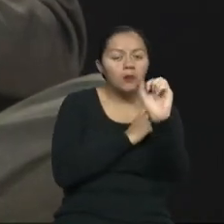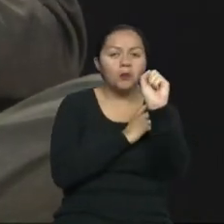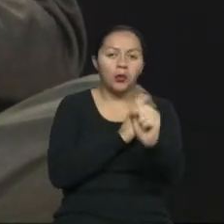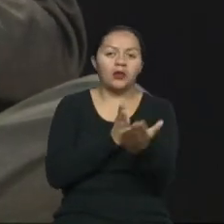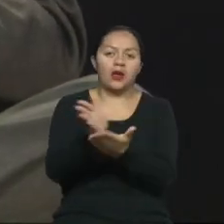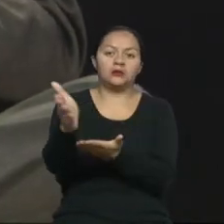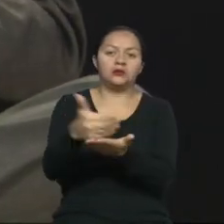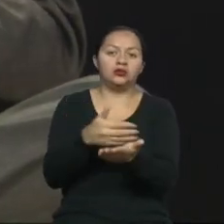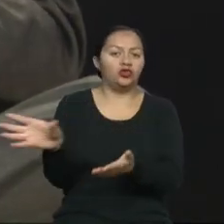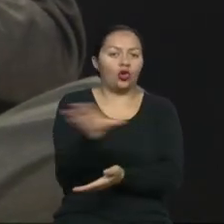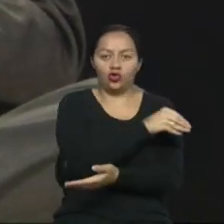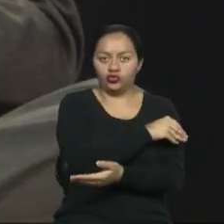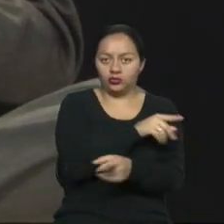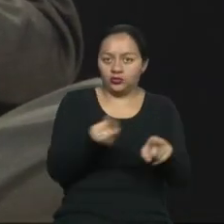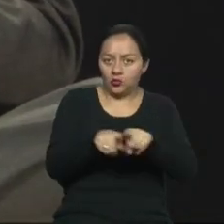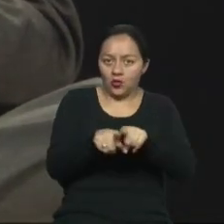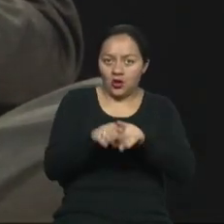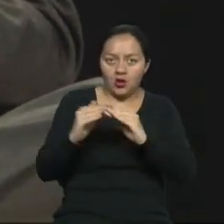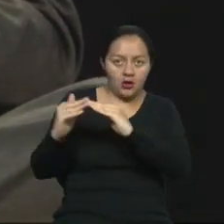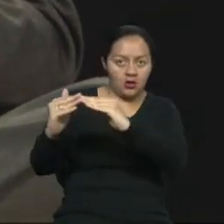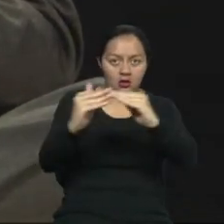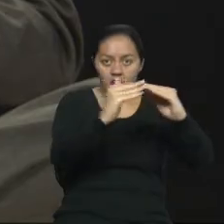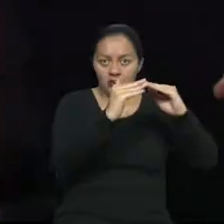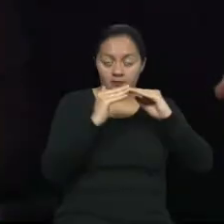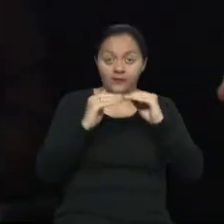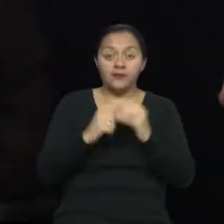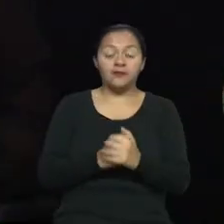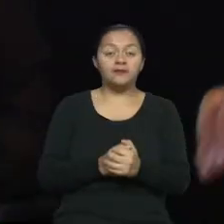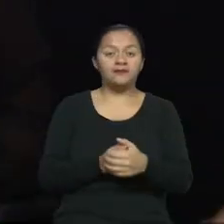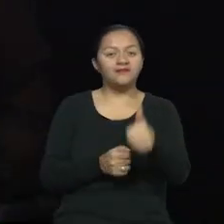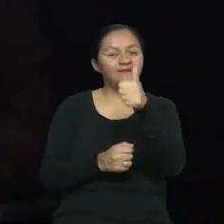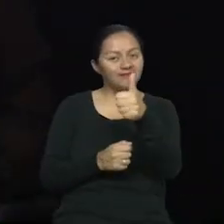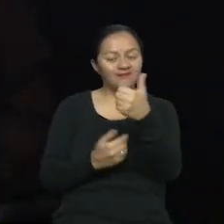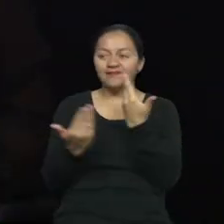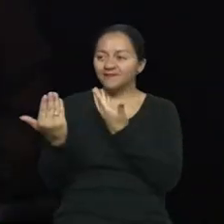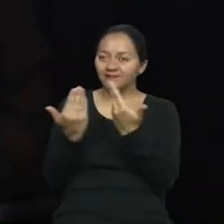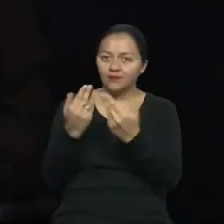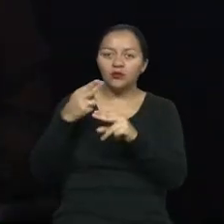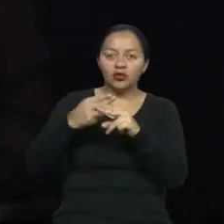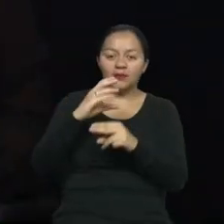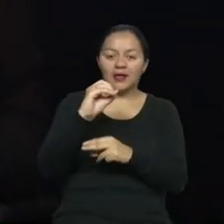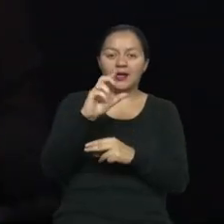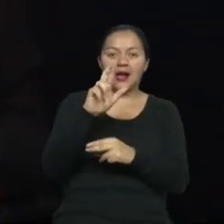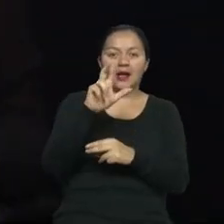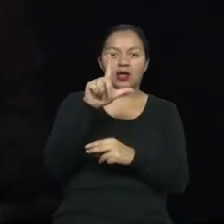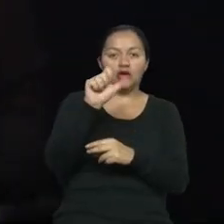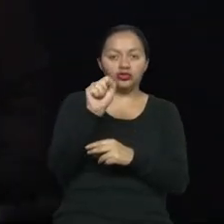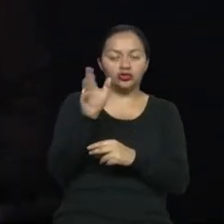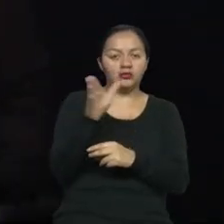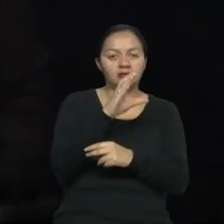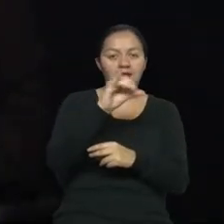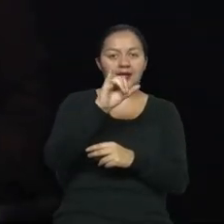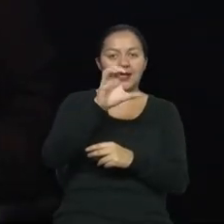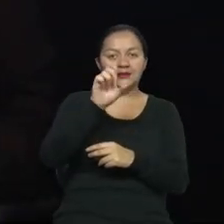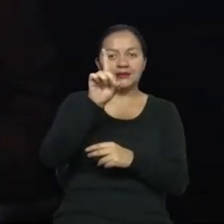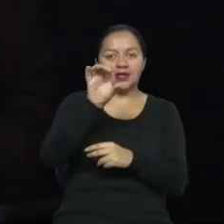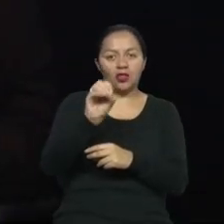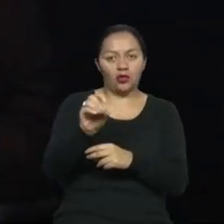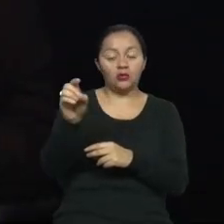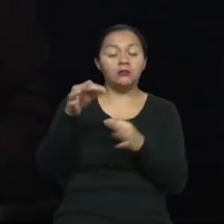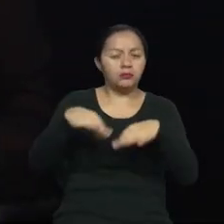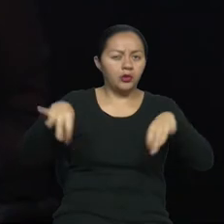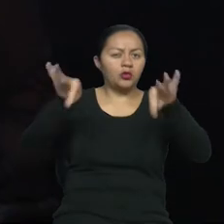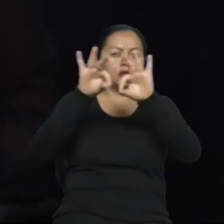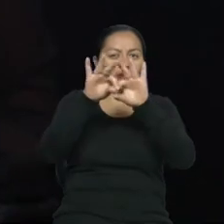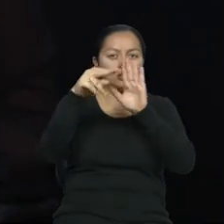accesibles para todas las personas. Muy bien, estamos conversando con Carlos Caicedo sobre la importancia que tienen las normas técnicas y la